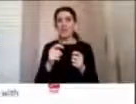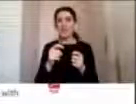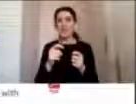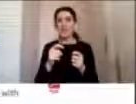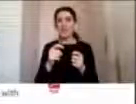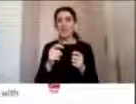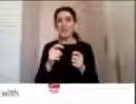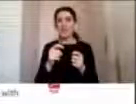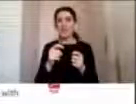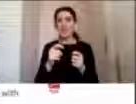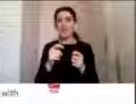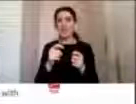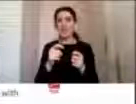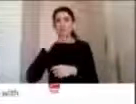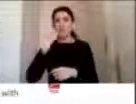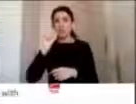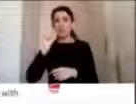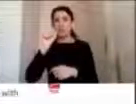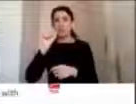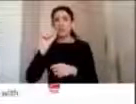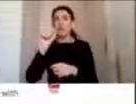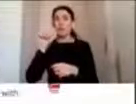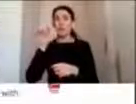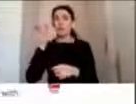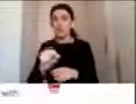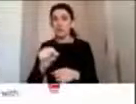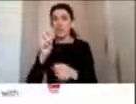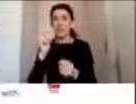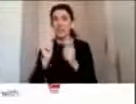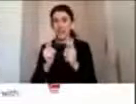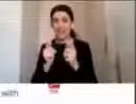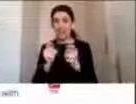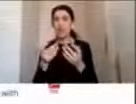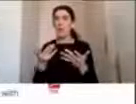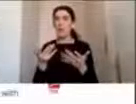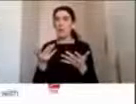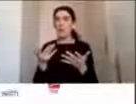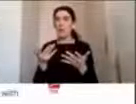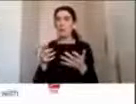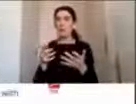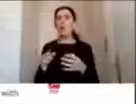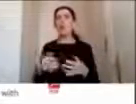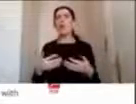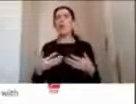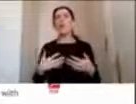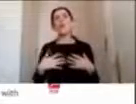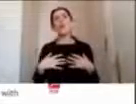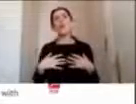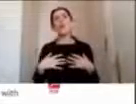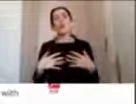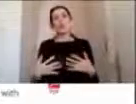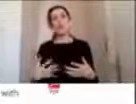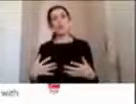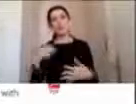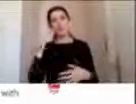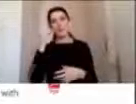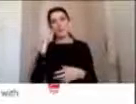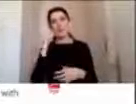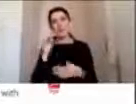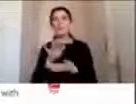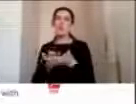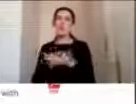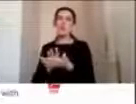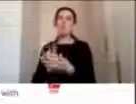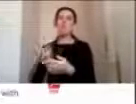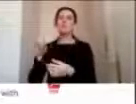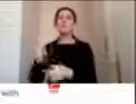madres tiene que ver principalmente con el comportamiento del niño, si es que es un niño que es tranquilo, o un niño que siempre anda saltando, subiéndose